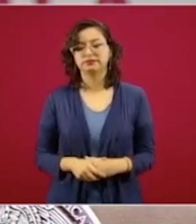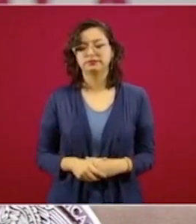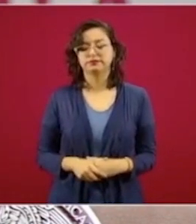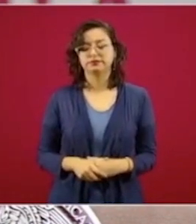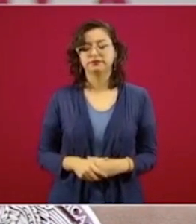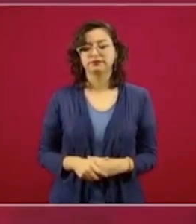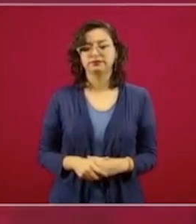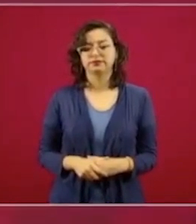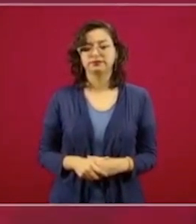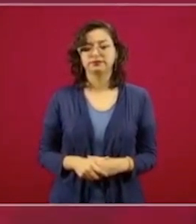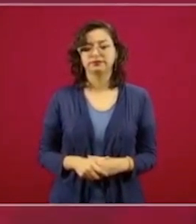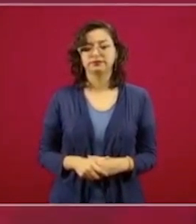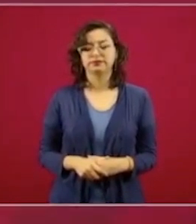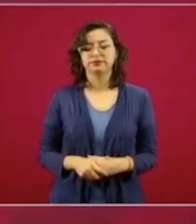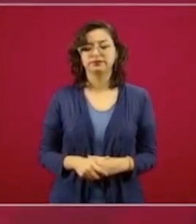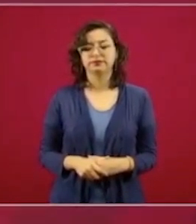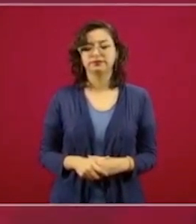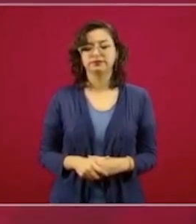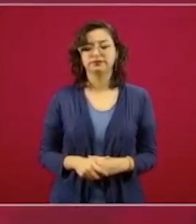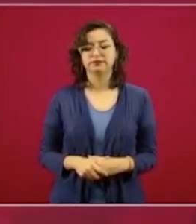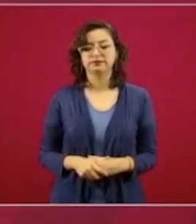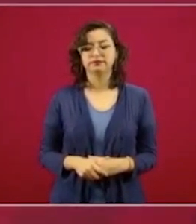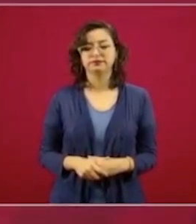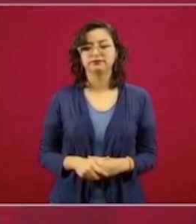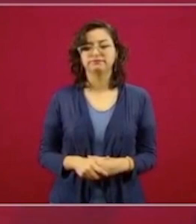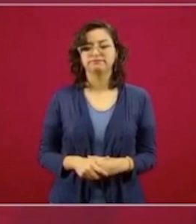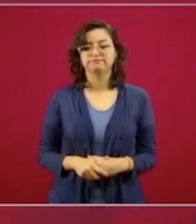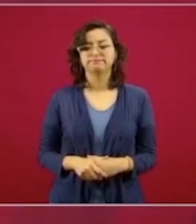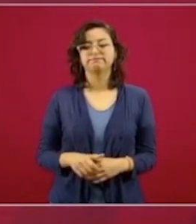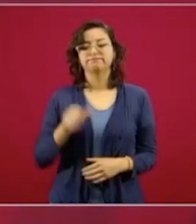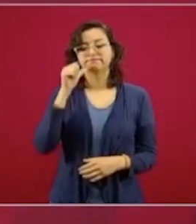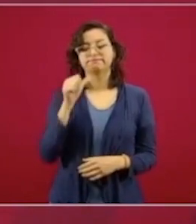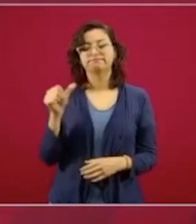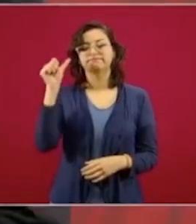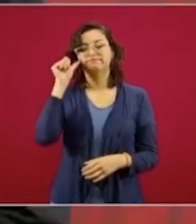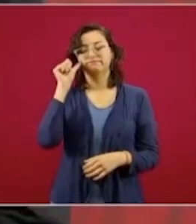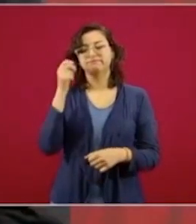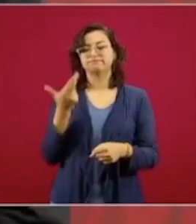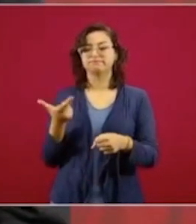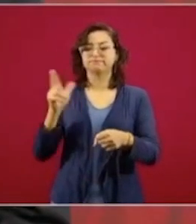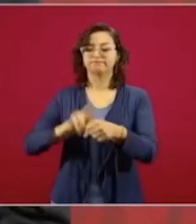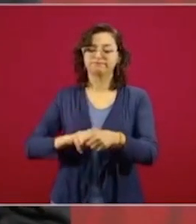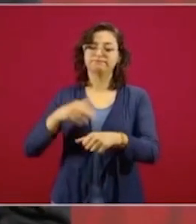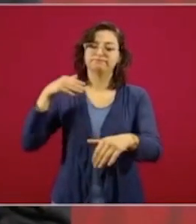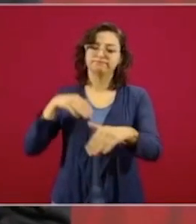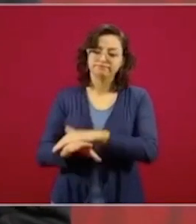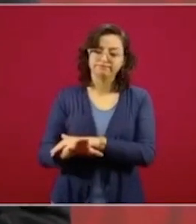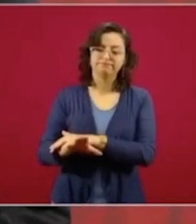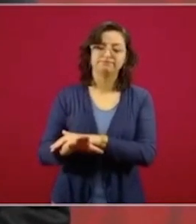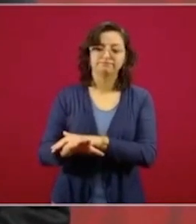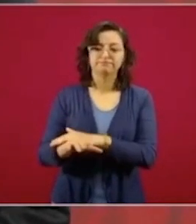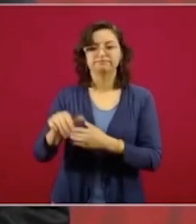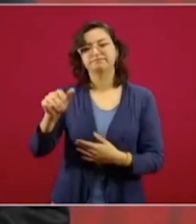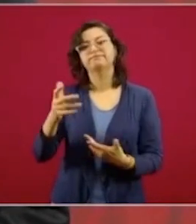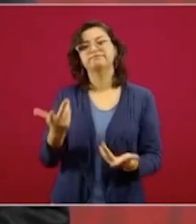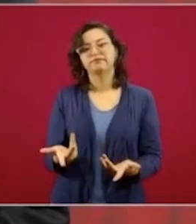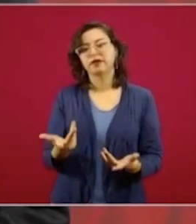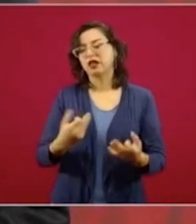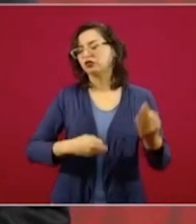fue internado ayer y así muchos otros, a todos,